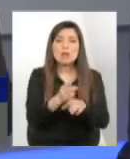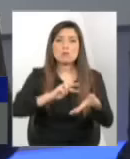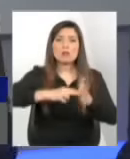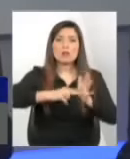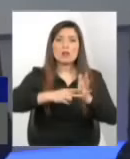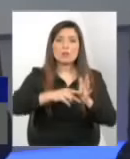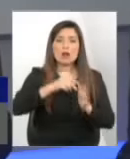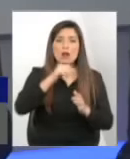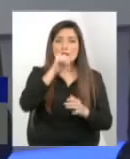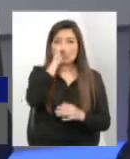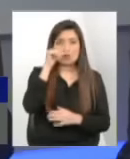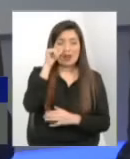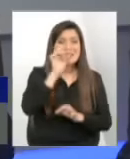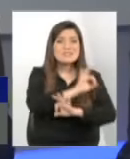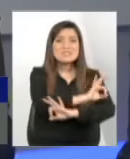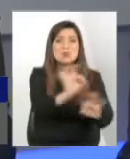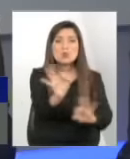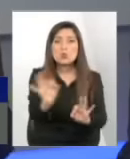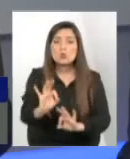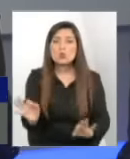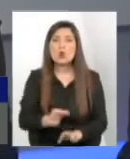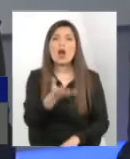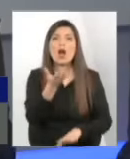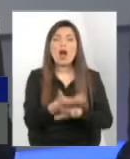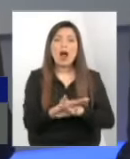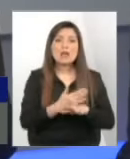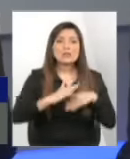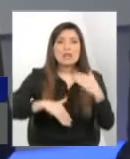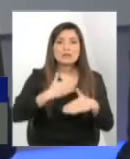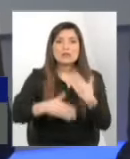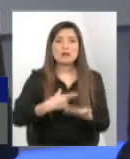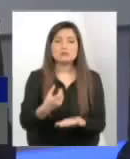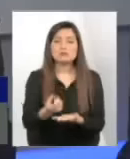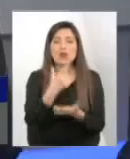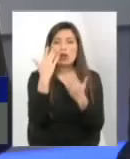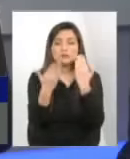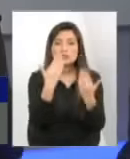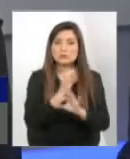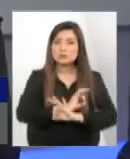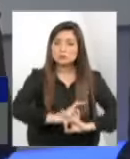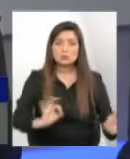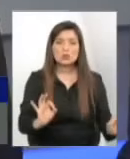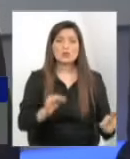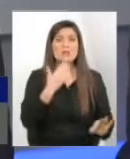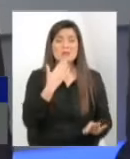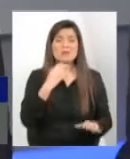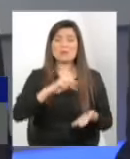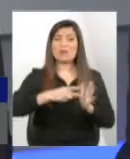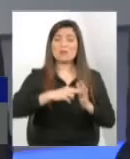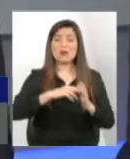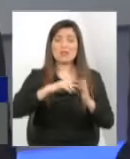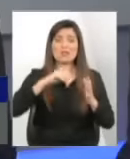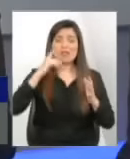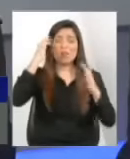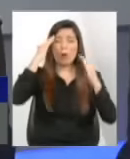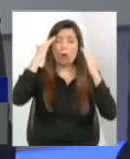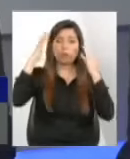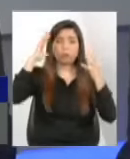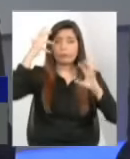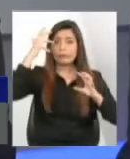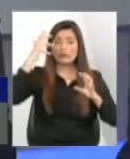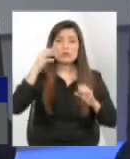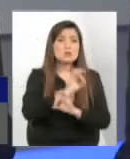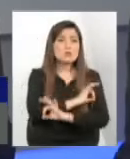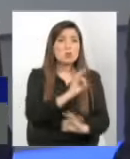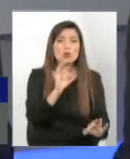ni uno con tratamiento. Tienen problemas graves psiquiátricos también y no hay ninguno con tratamiento. Y hoy día